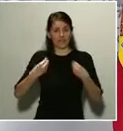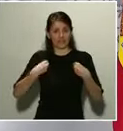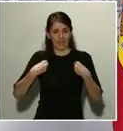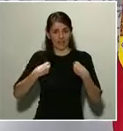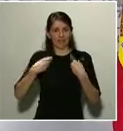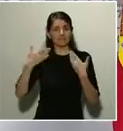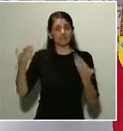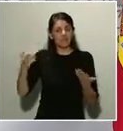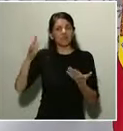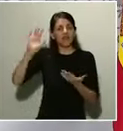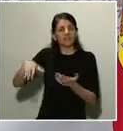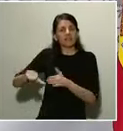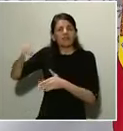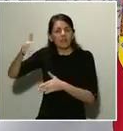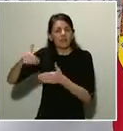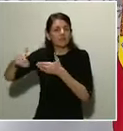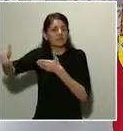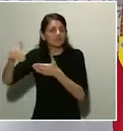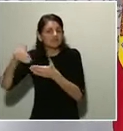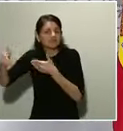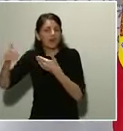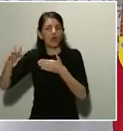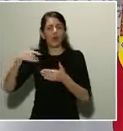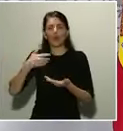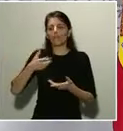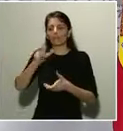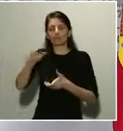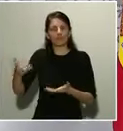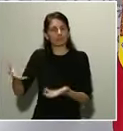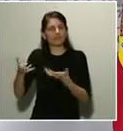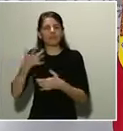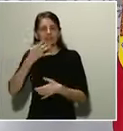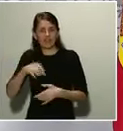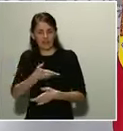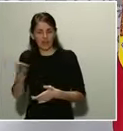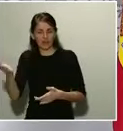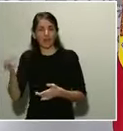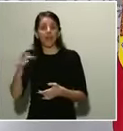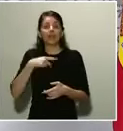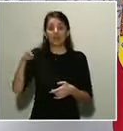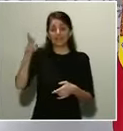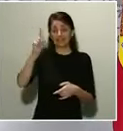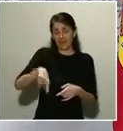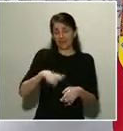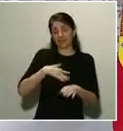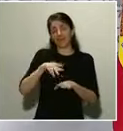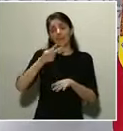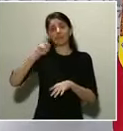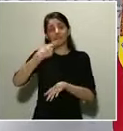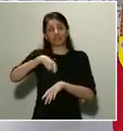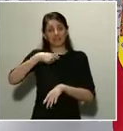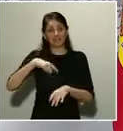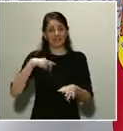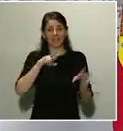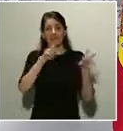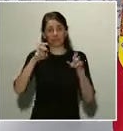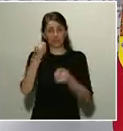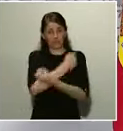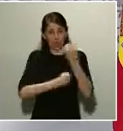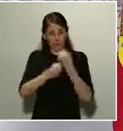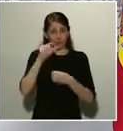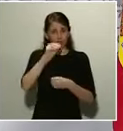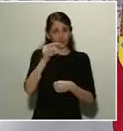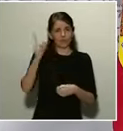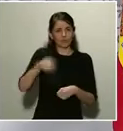Y, reitero la pregunta, ya hemos visto esta mañana también con la vicepresidenta de Asuntos Económicos, ¿tiene el Gobierno previsto aprobar una moratoria en